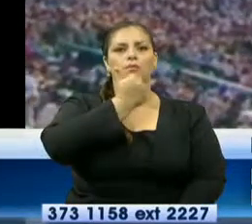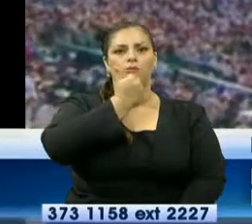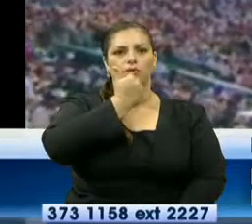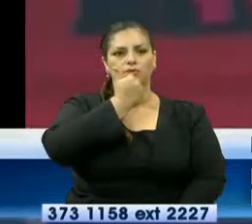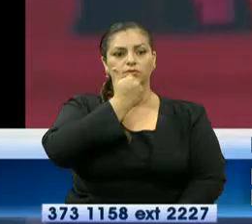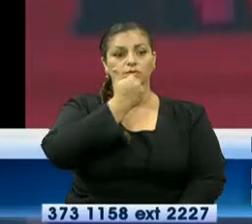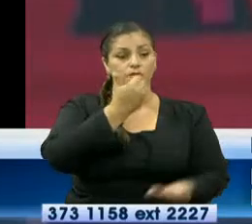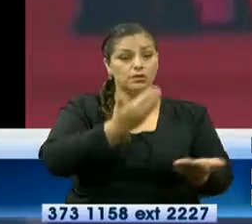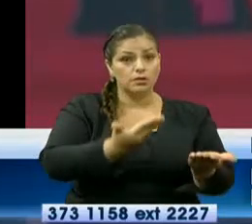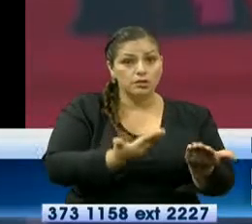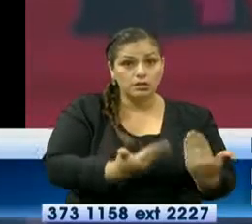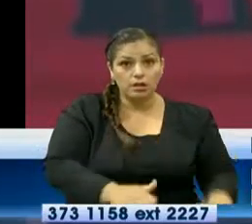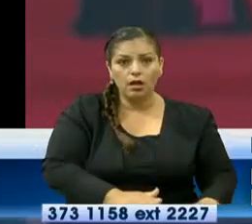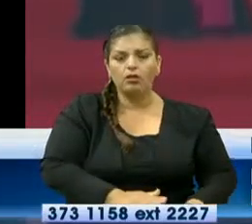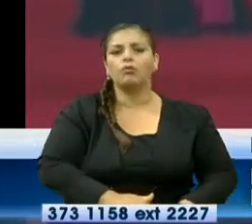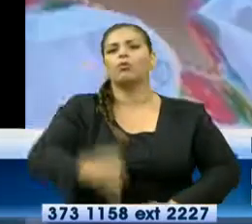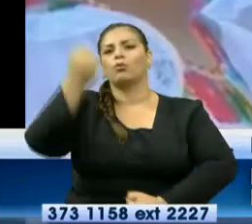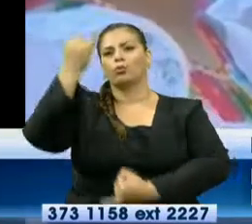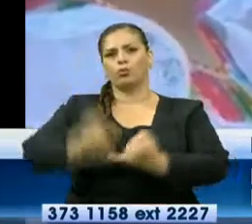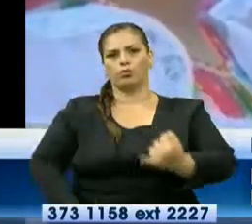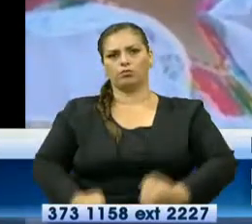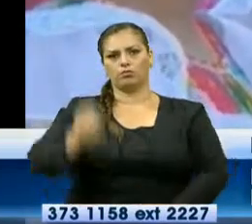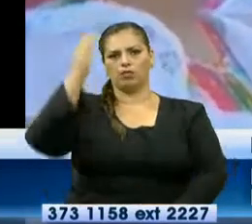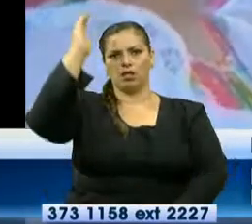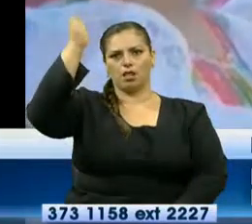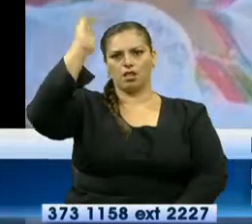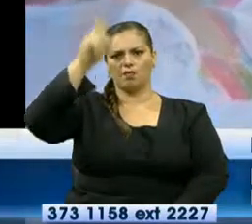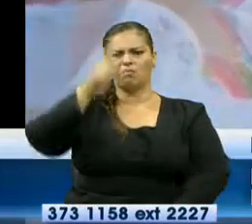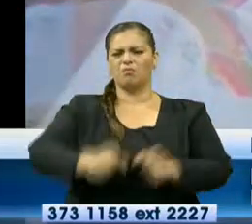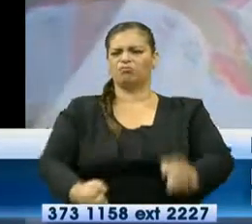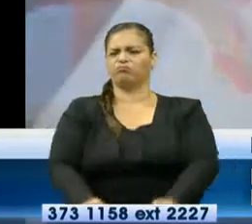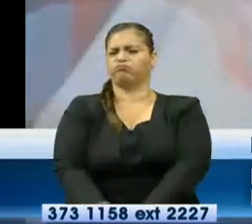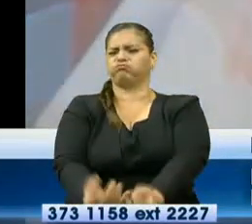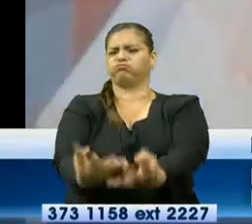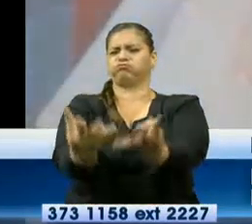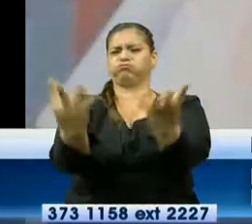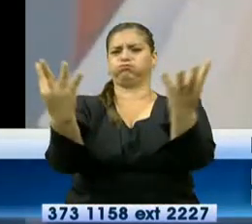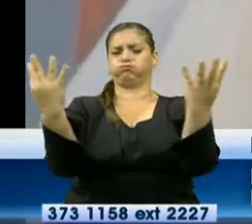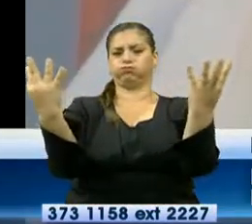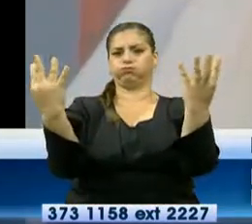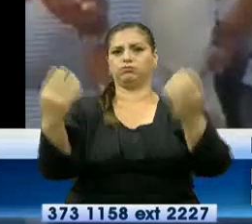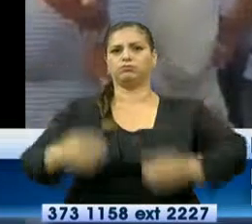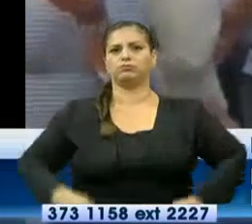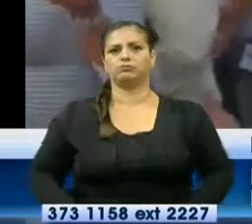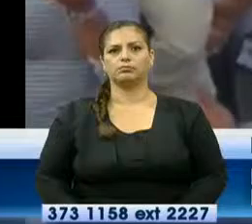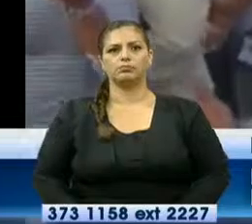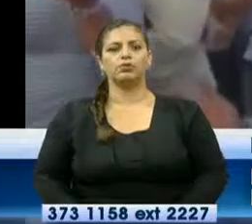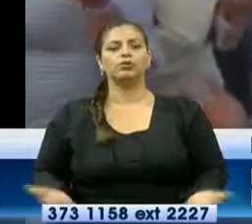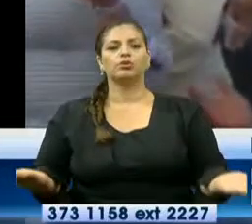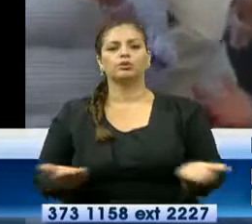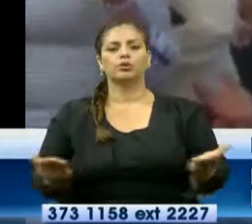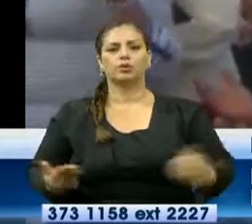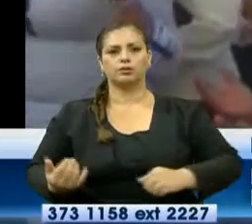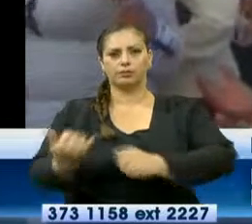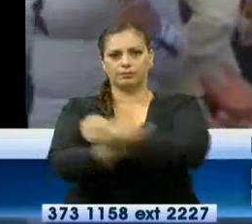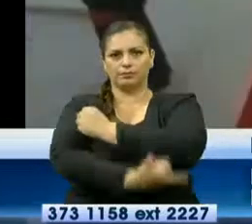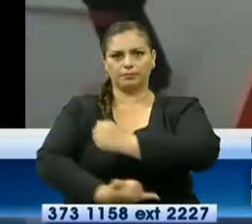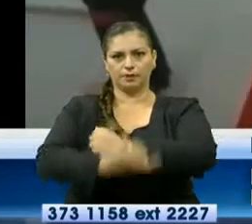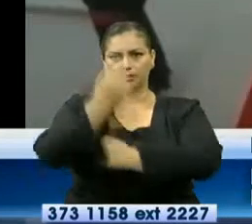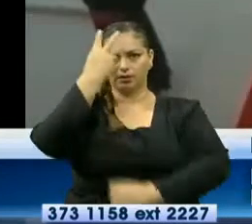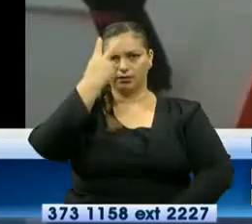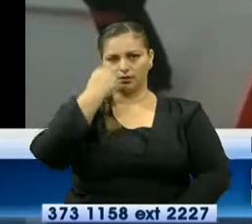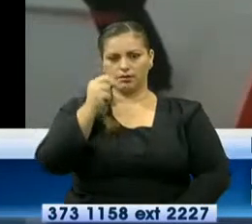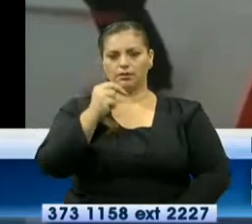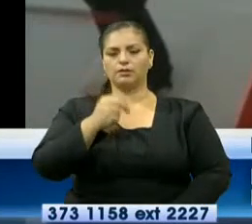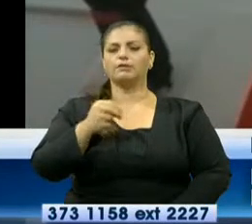Chiapas ante miles de feligreses. Este es un reporte desde San Cristóbal de las Casas, Chiapas, para la red de noticias